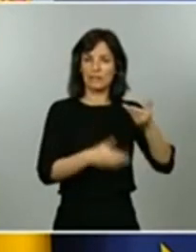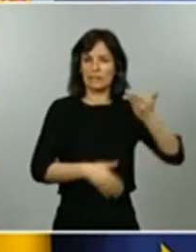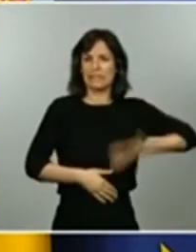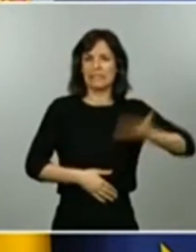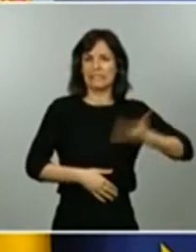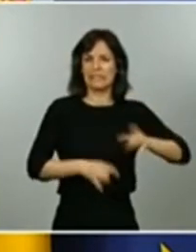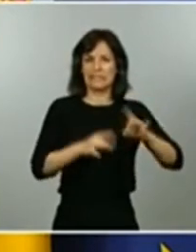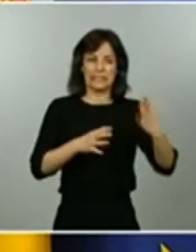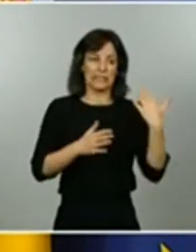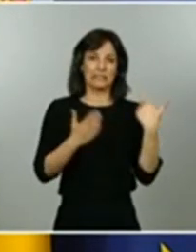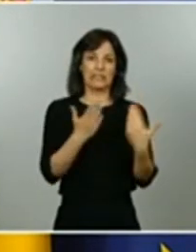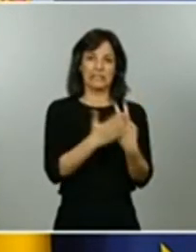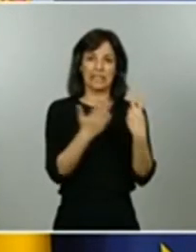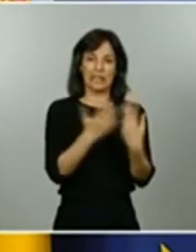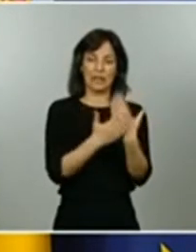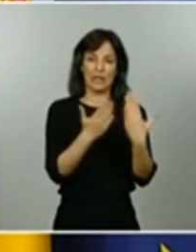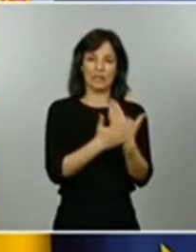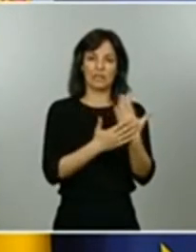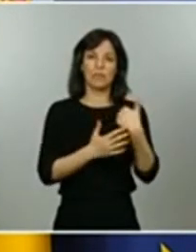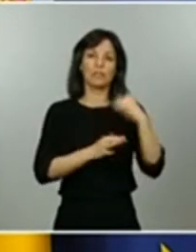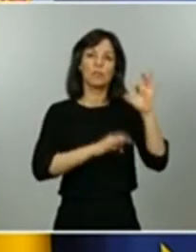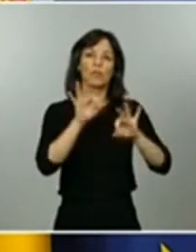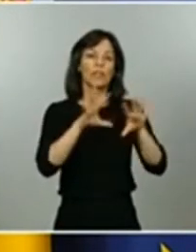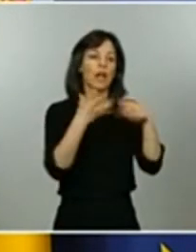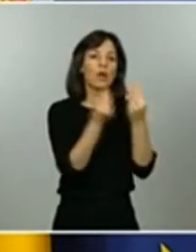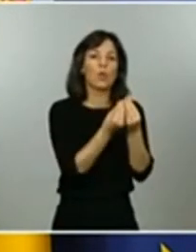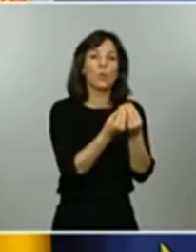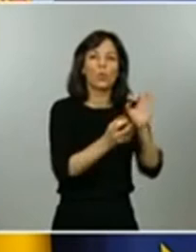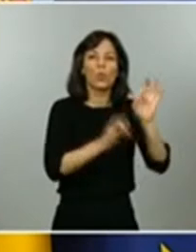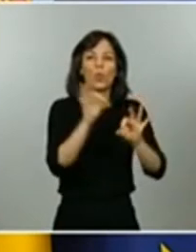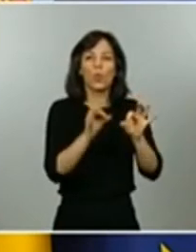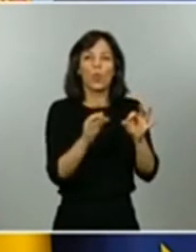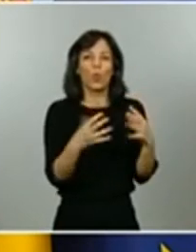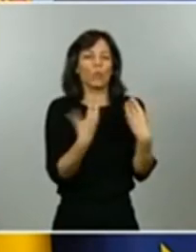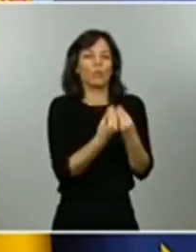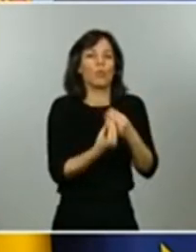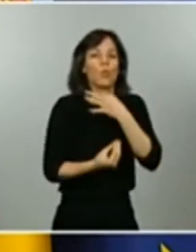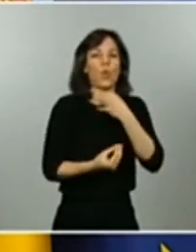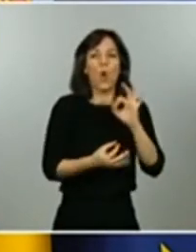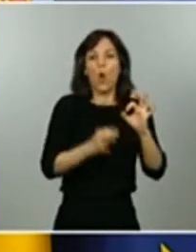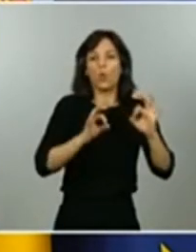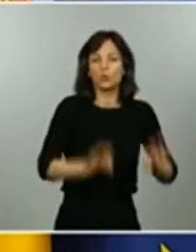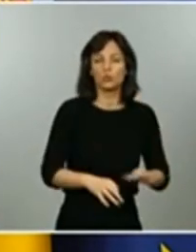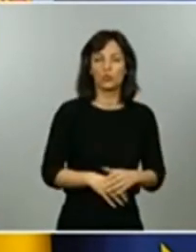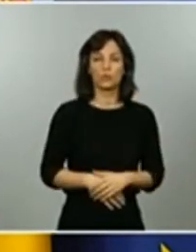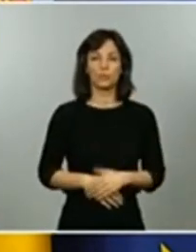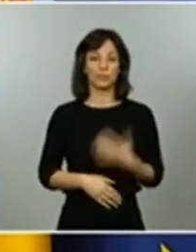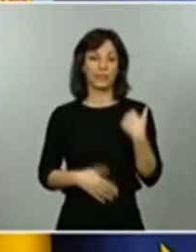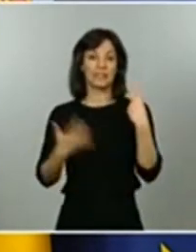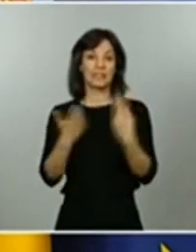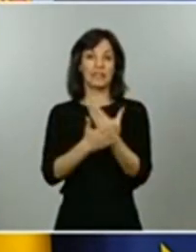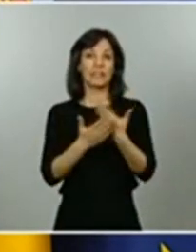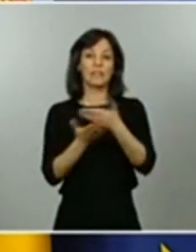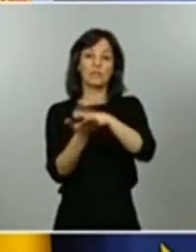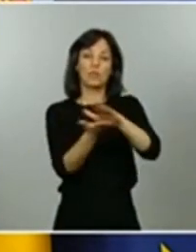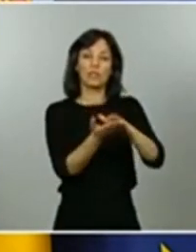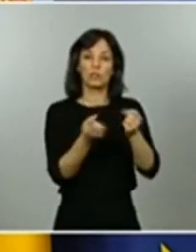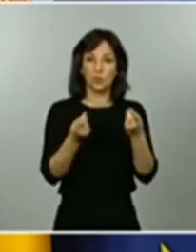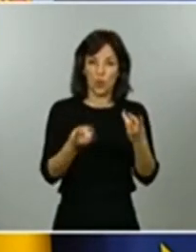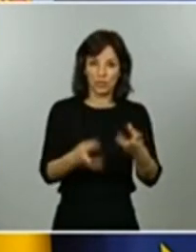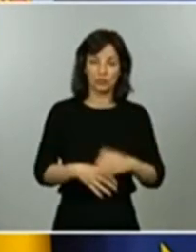días y el porcentaje de ocupación de las unidades de cuidados intensivos, el número de fallecidos en los últimos siete días y la letalidad